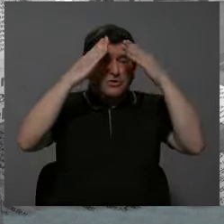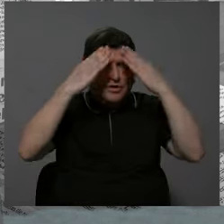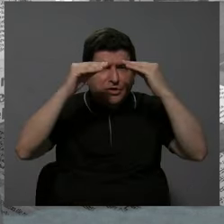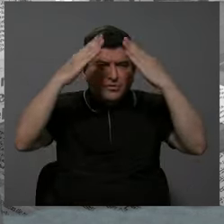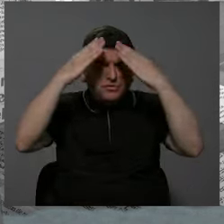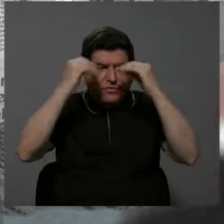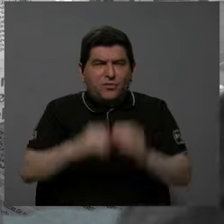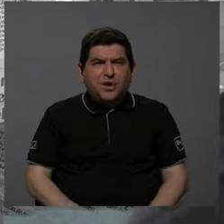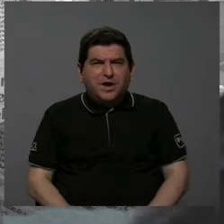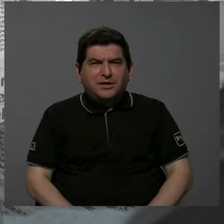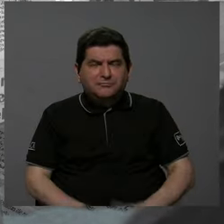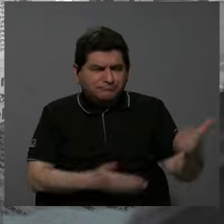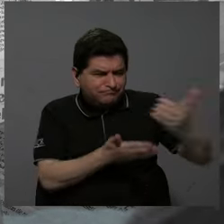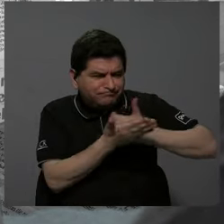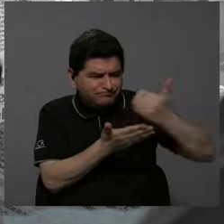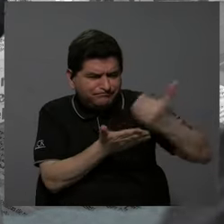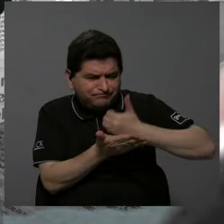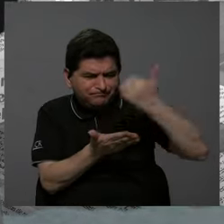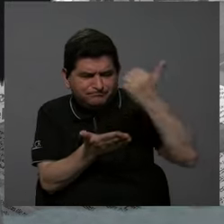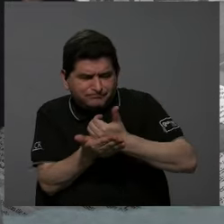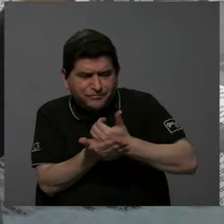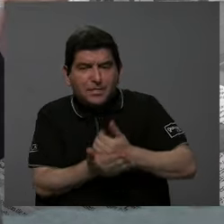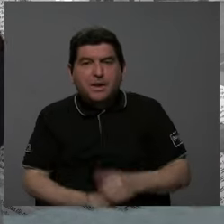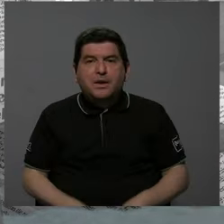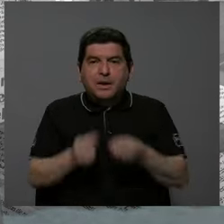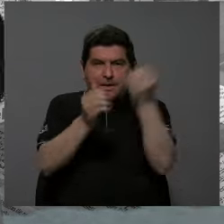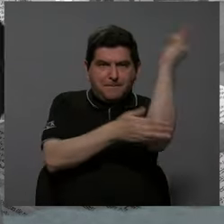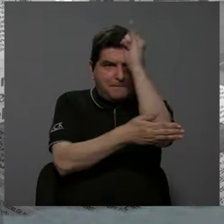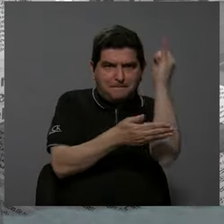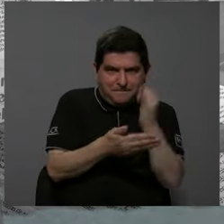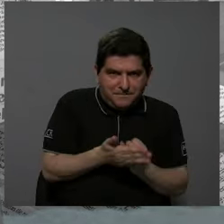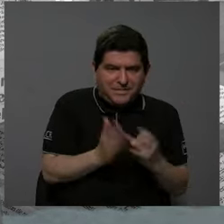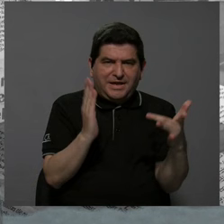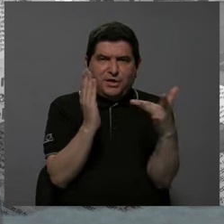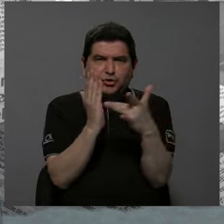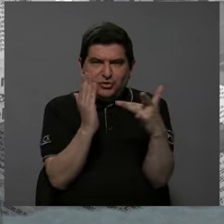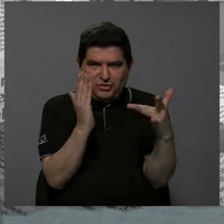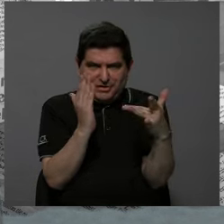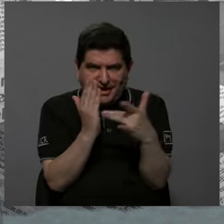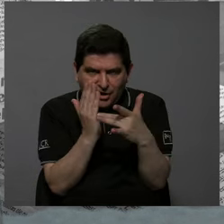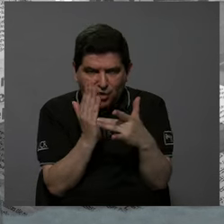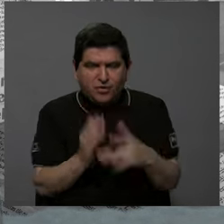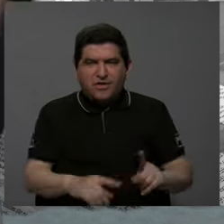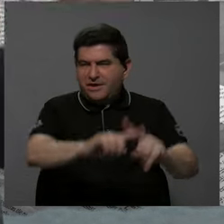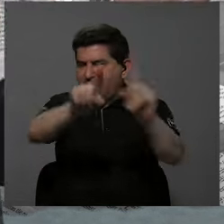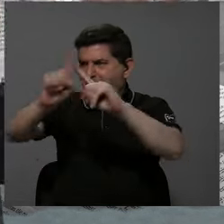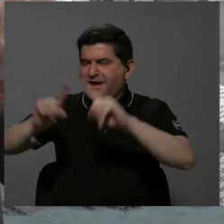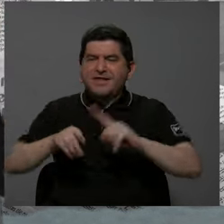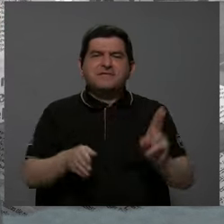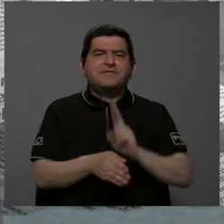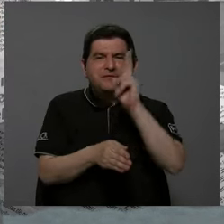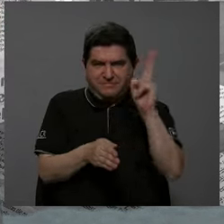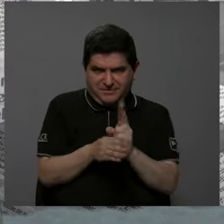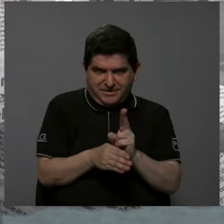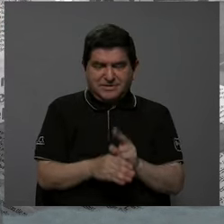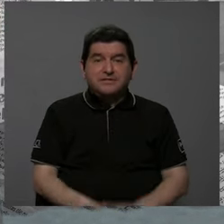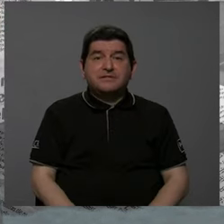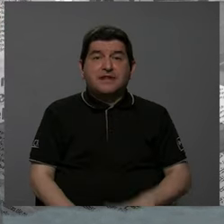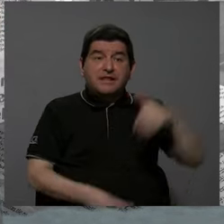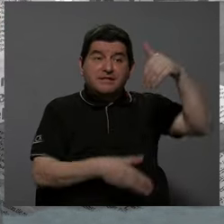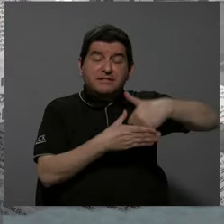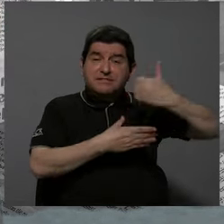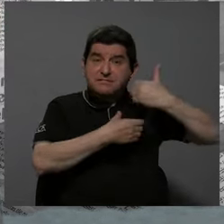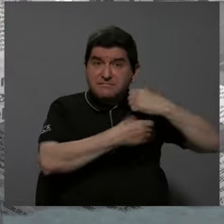los datos y conjuntando para dar un mapa de cómo está la tecnología en los diferentes usos. En las